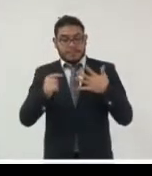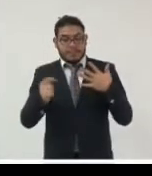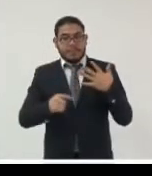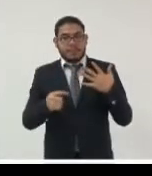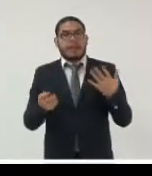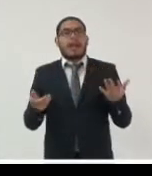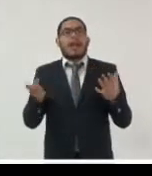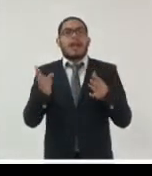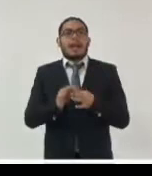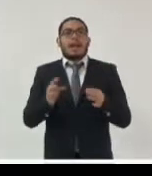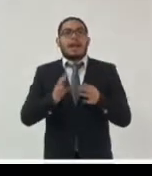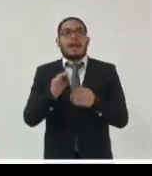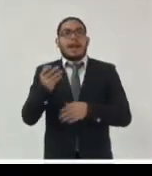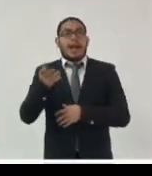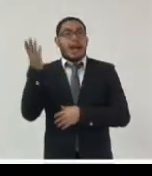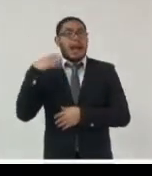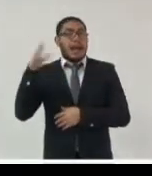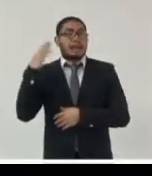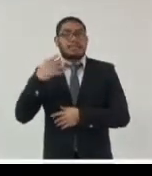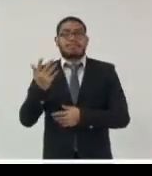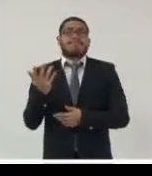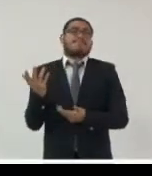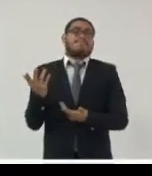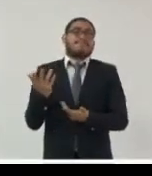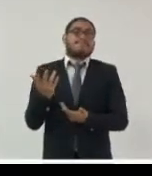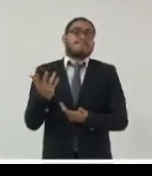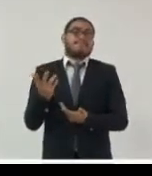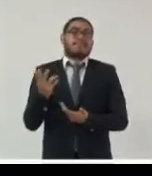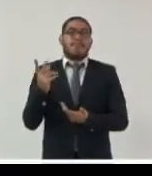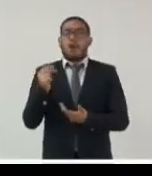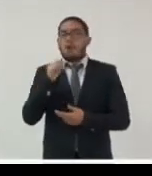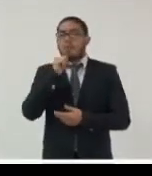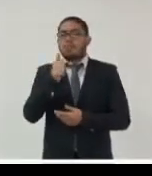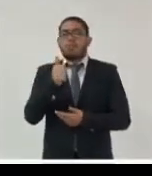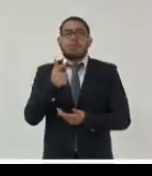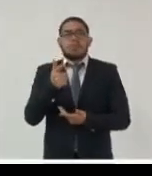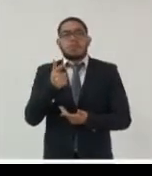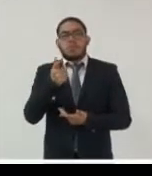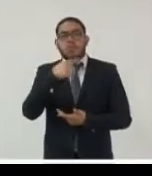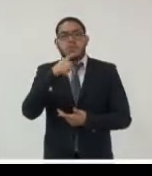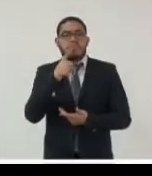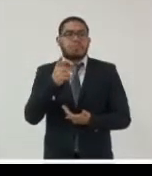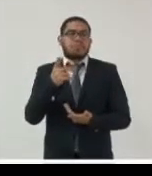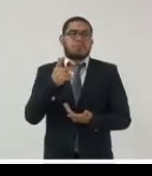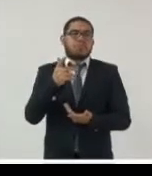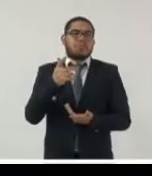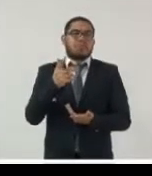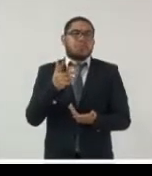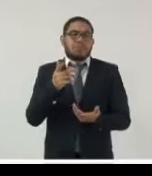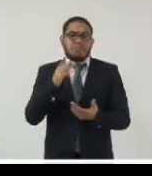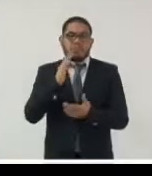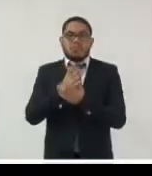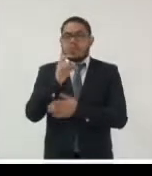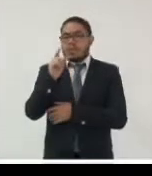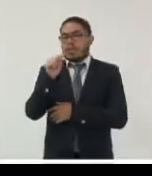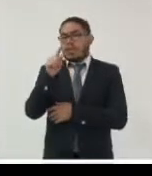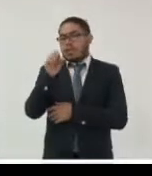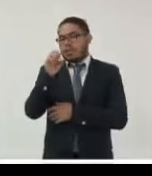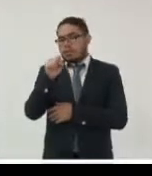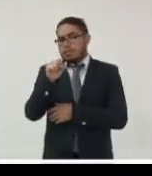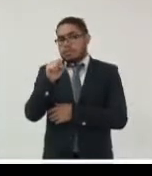documento que antes no era basado en datos y ahora estamos hablando de un documento que sí